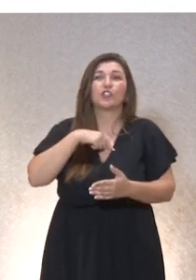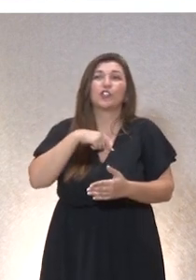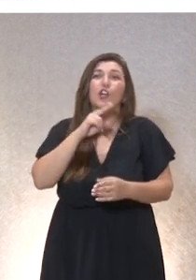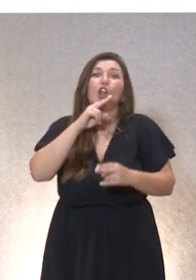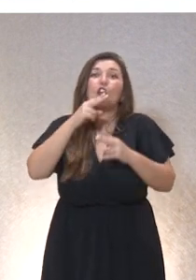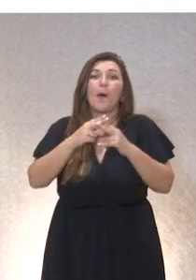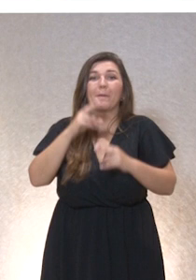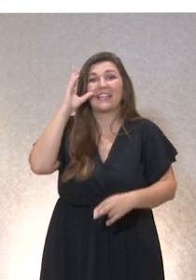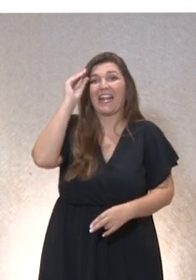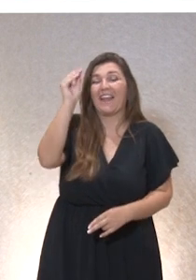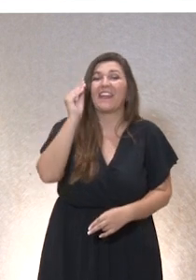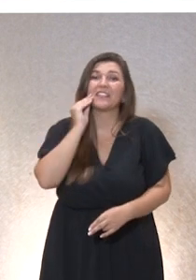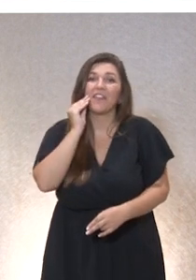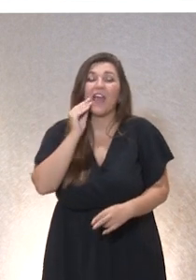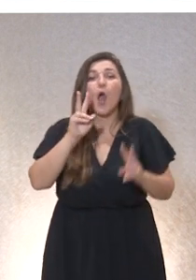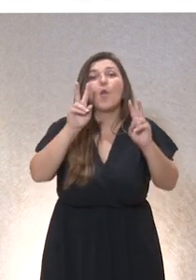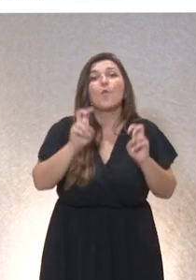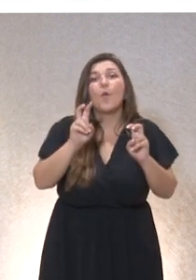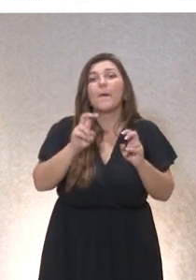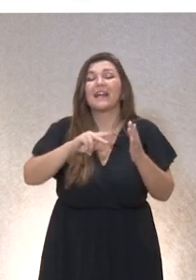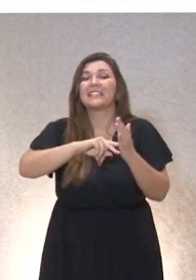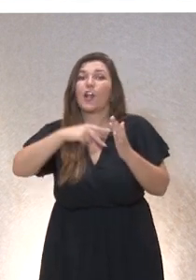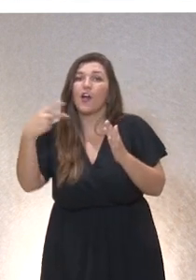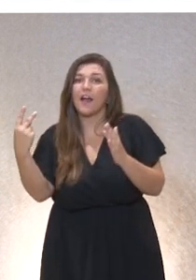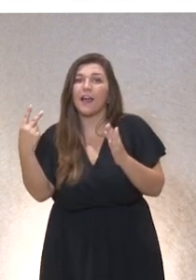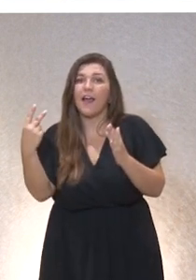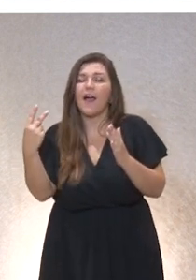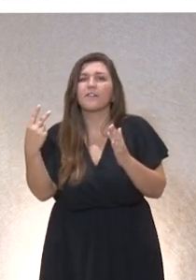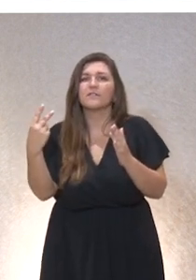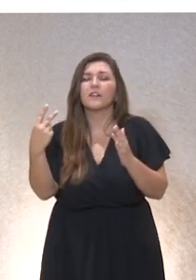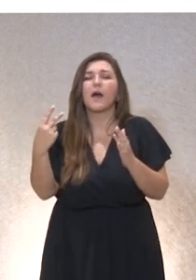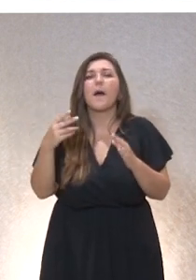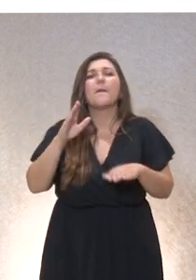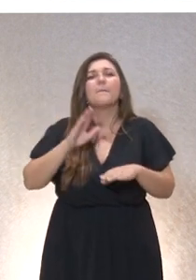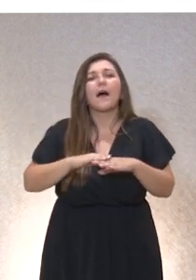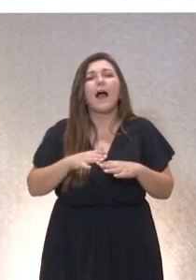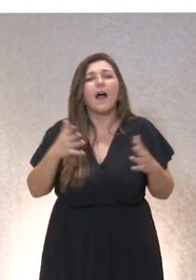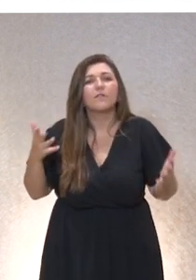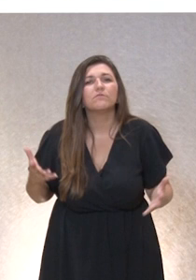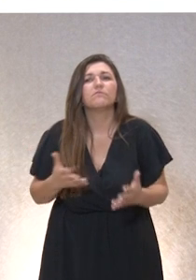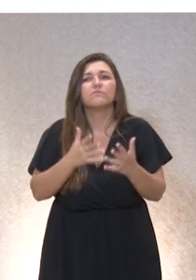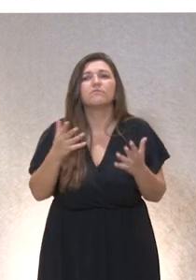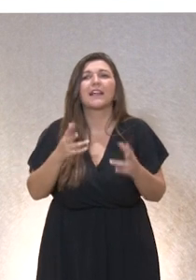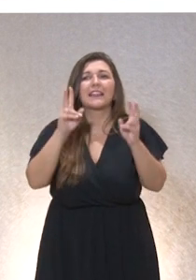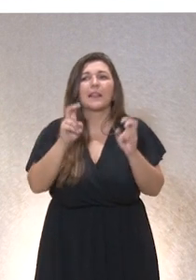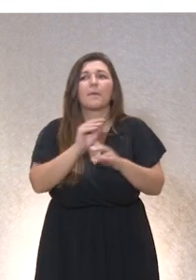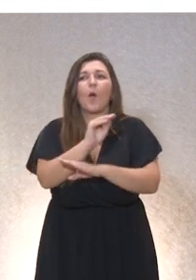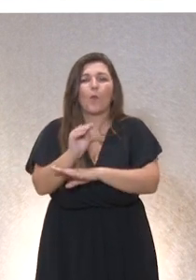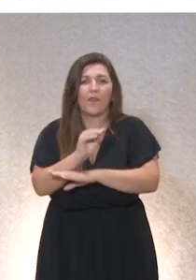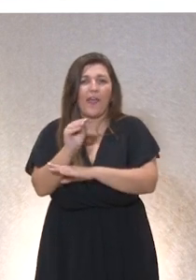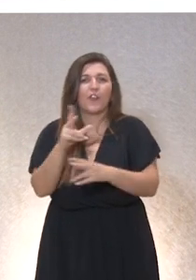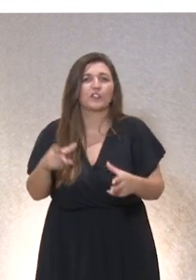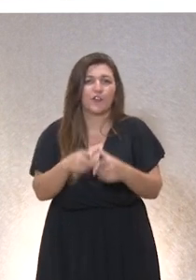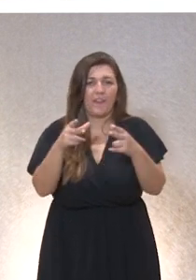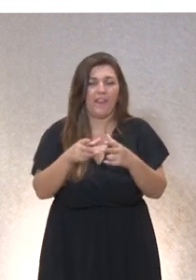artificial, lo que llamamos nuevas tecnologías, plantean para promover lo que vamos a llamar la sociedad de los cuidados. para